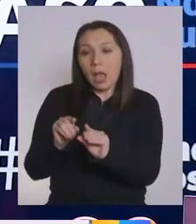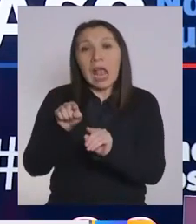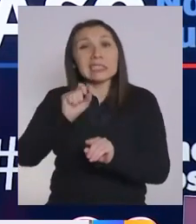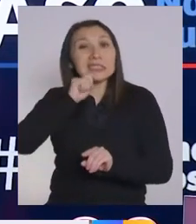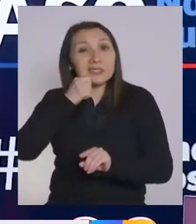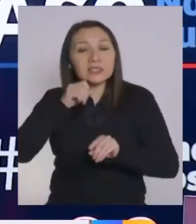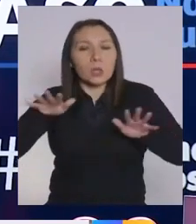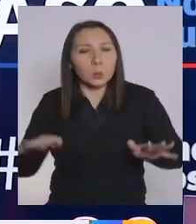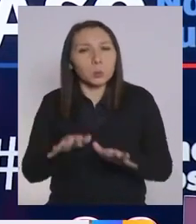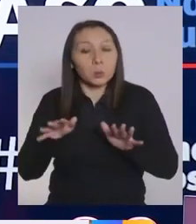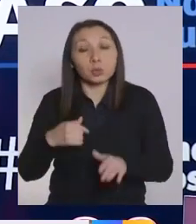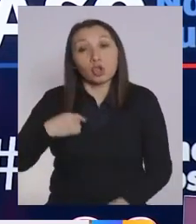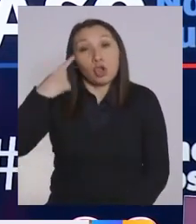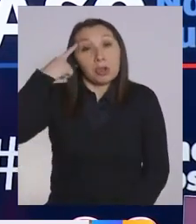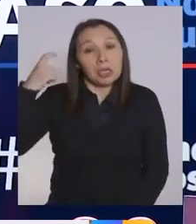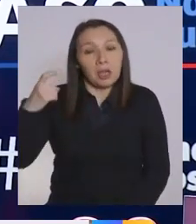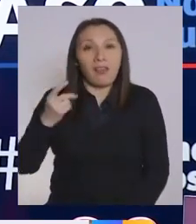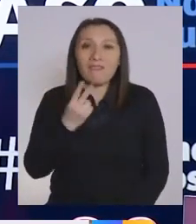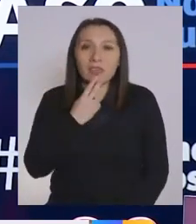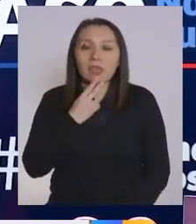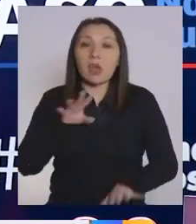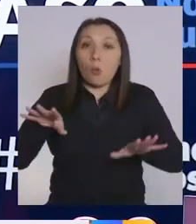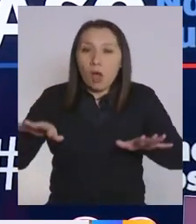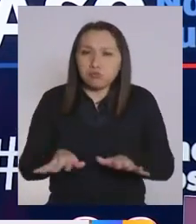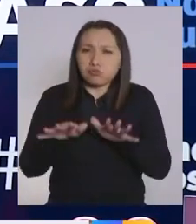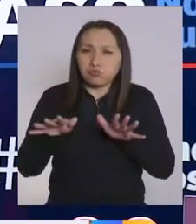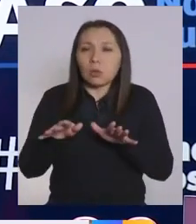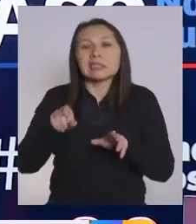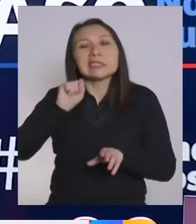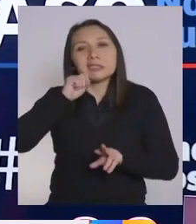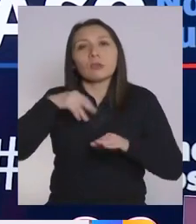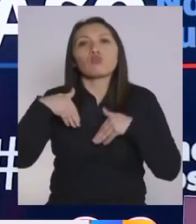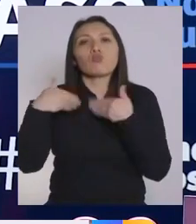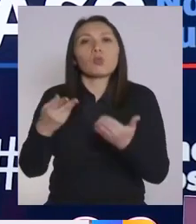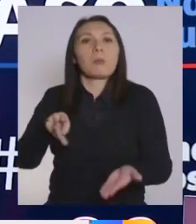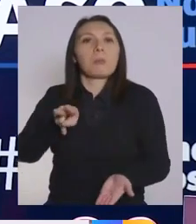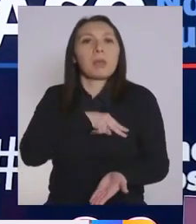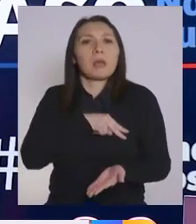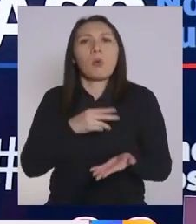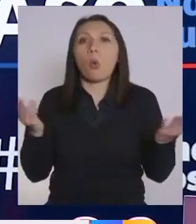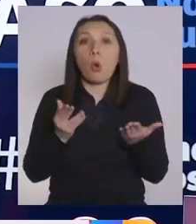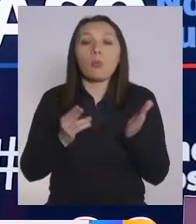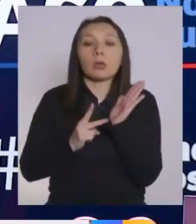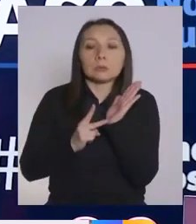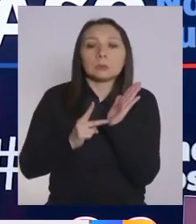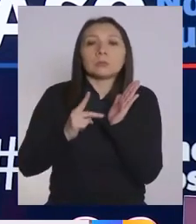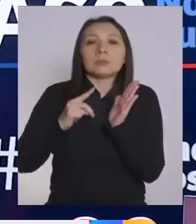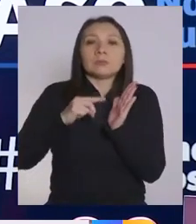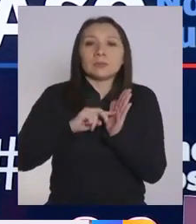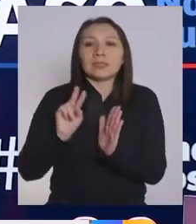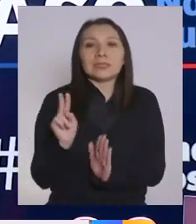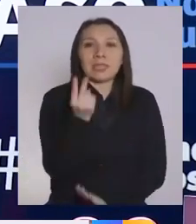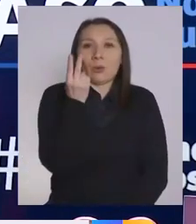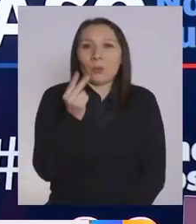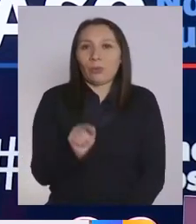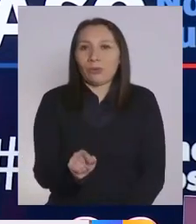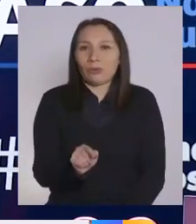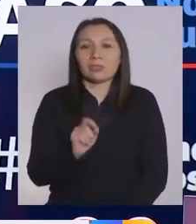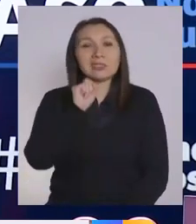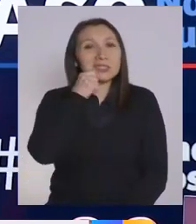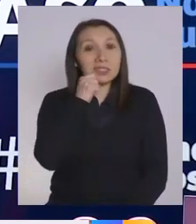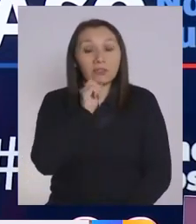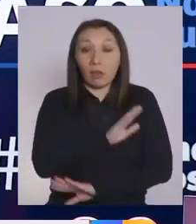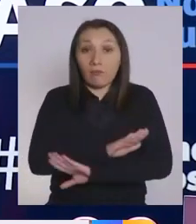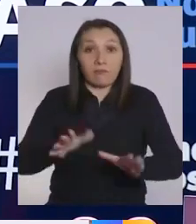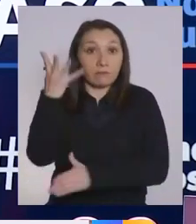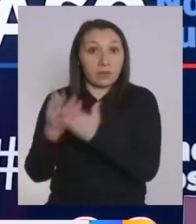Y yo creo que en la vida el esfuerzo se premia. ¿Y cómo se premia? Bueno, pasando la etapa dos. ¿Significa eso